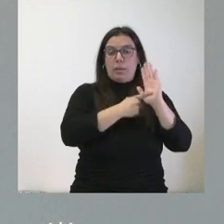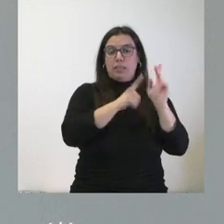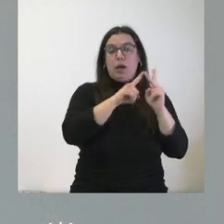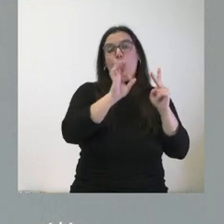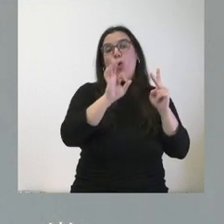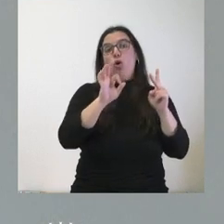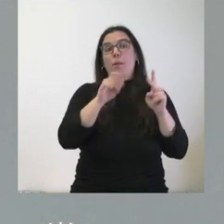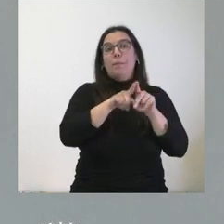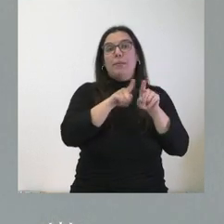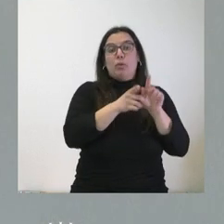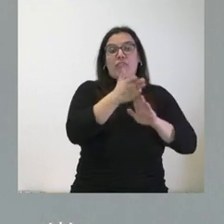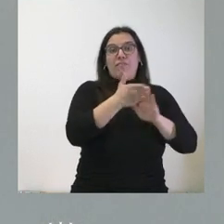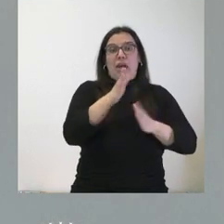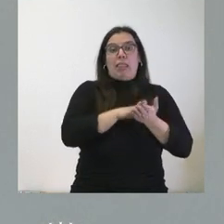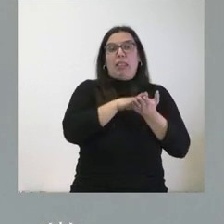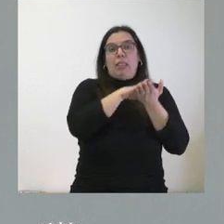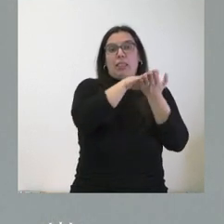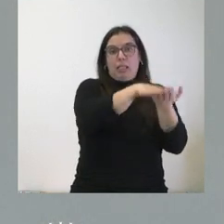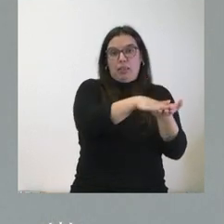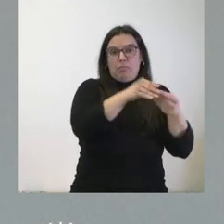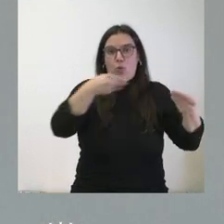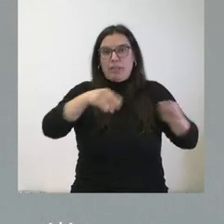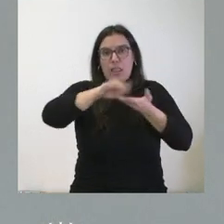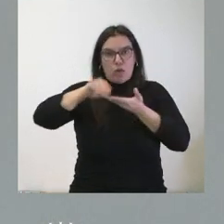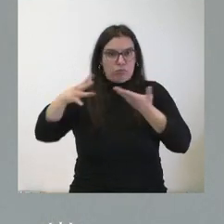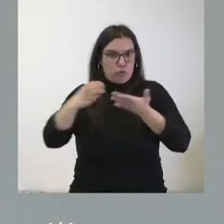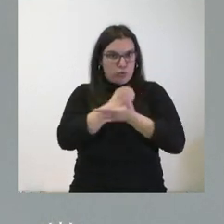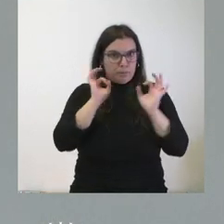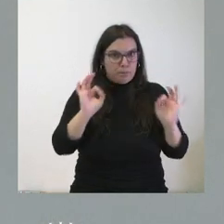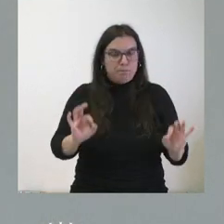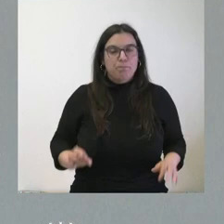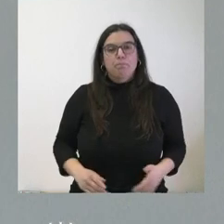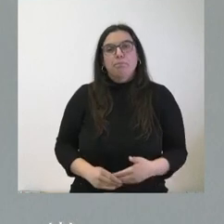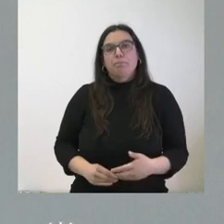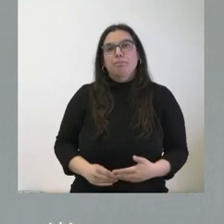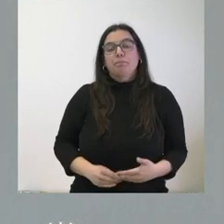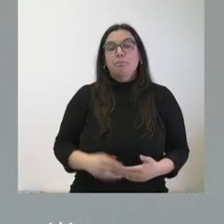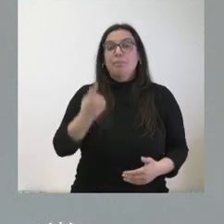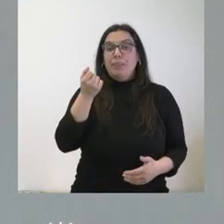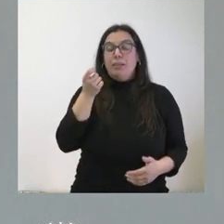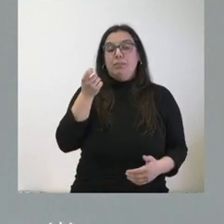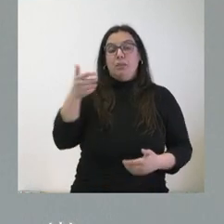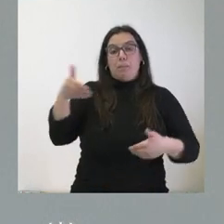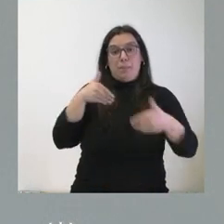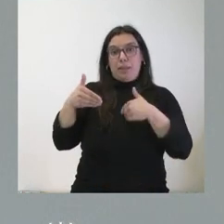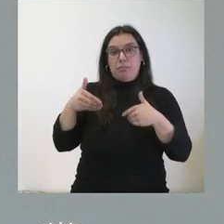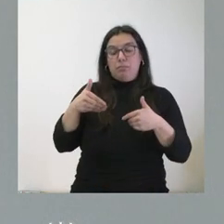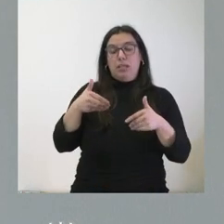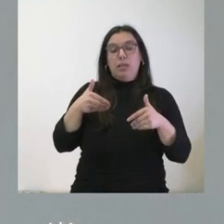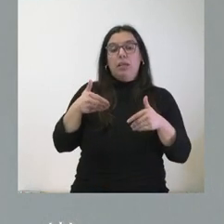fase de completar esa documentación. Esta cifra de que en solo dos días,